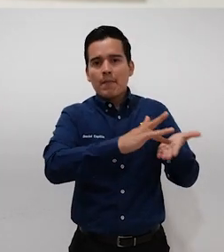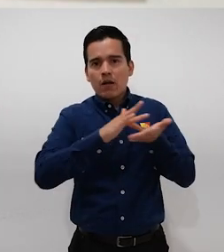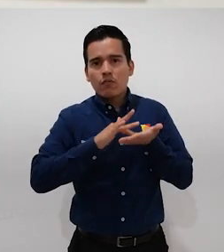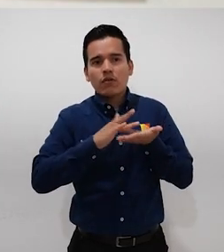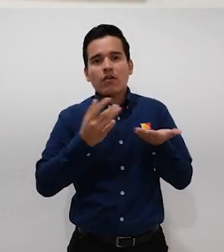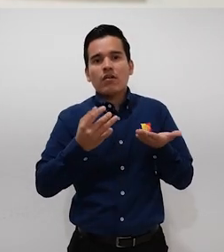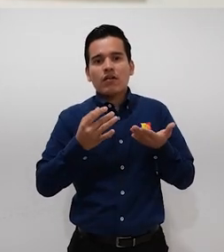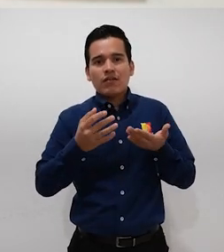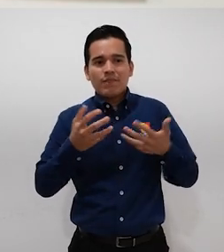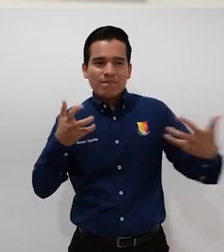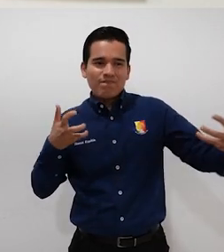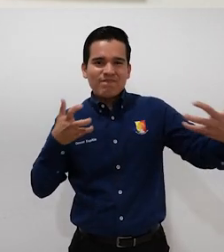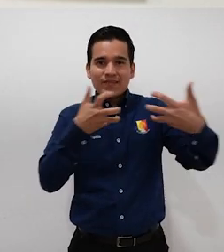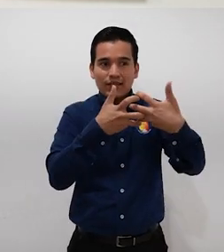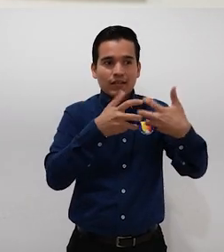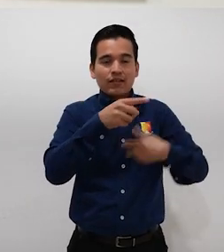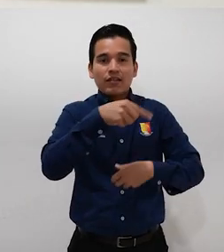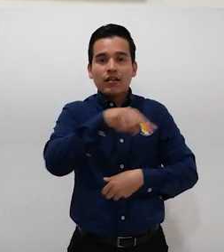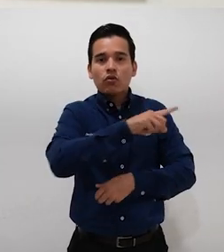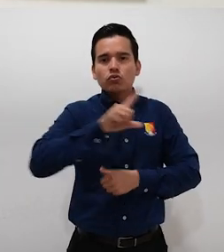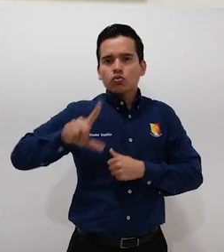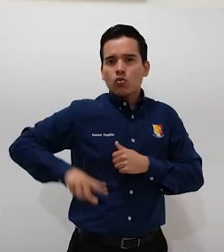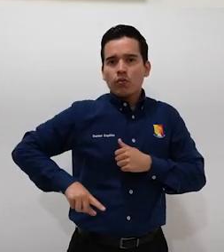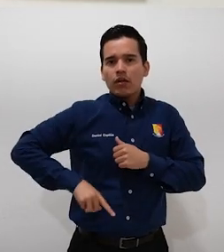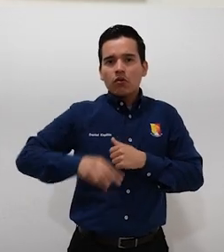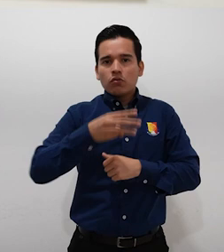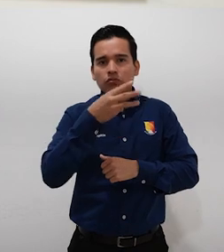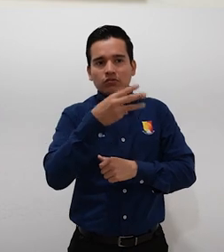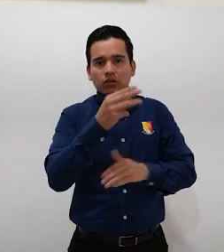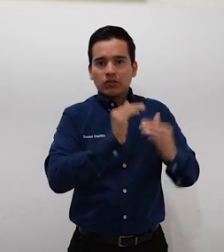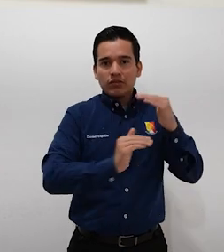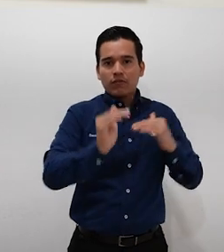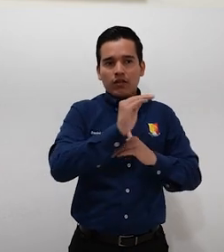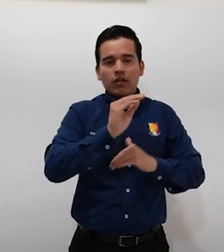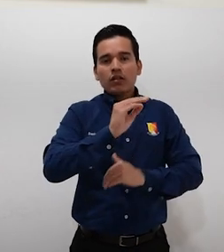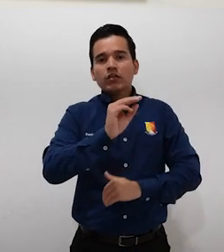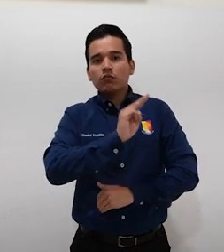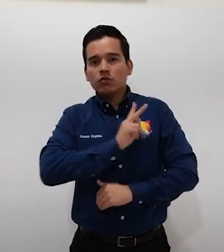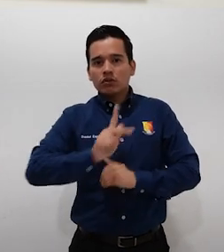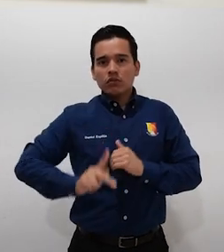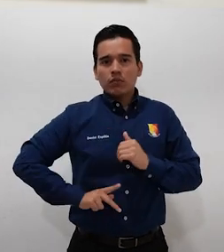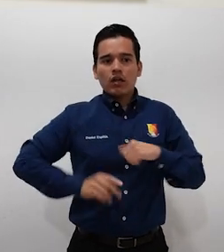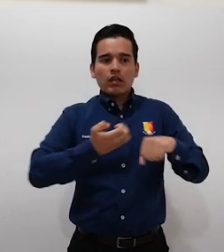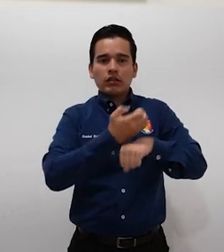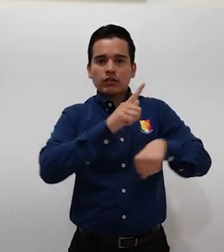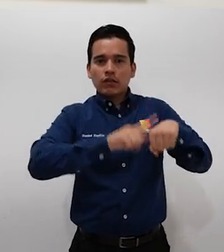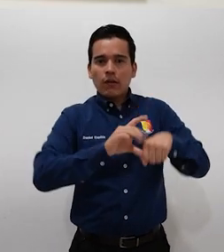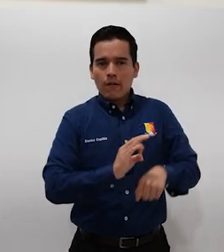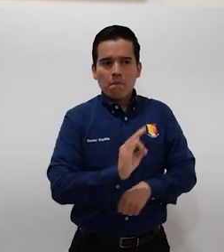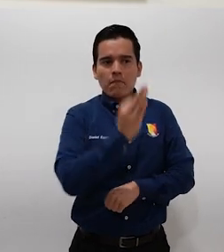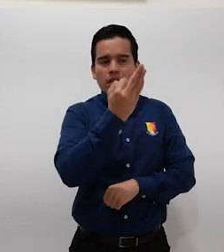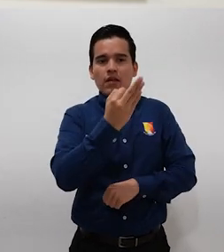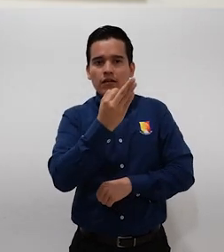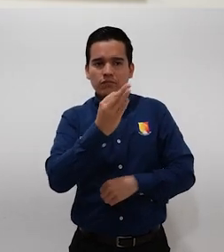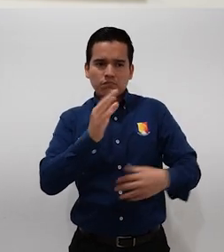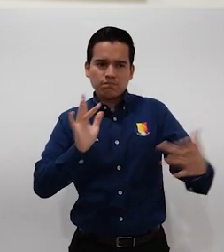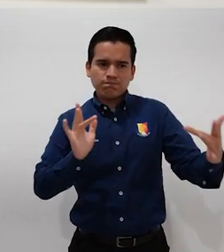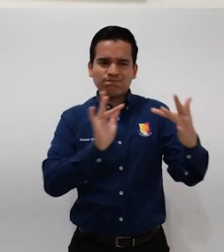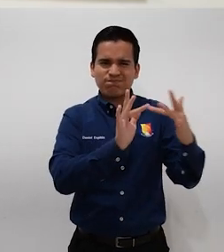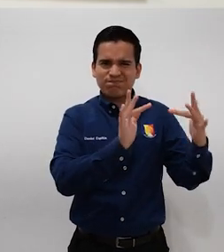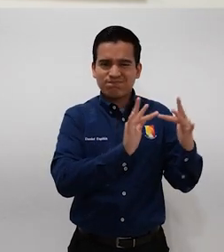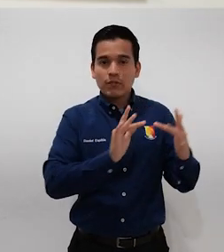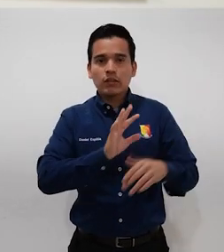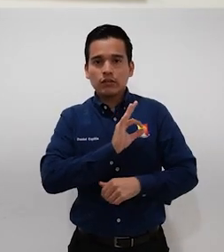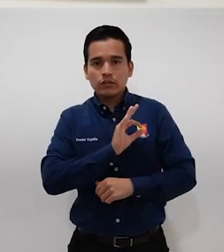establecidos con los tres niveles de gobierno, con el municipal, estatal y el federal. Y hemos logrado ya